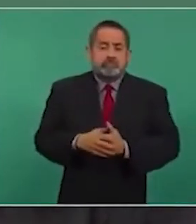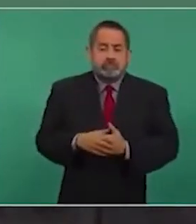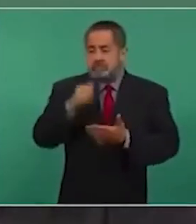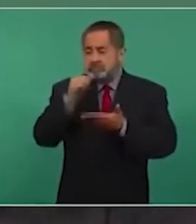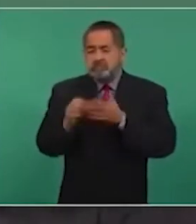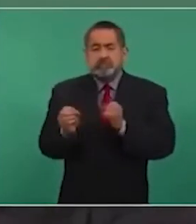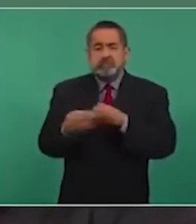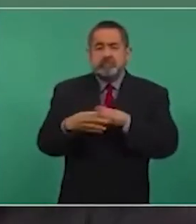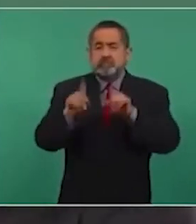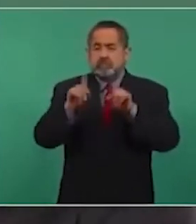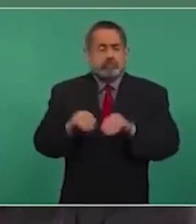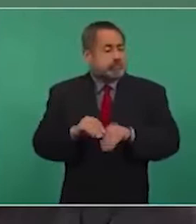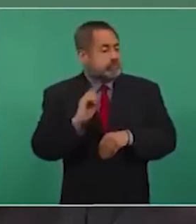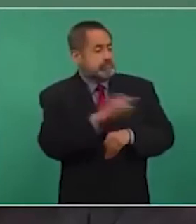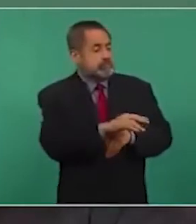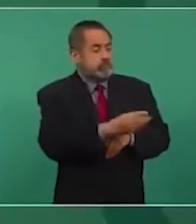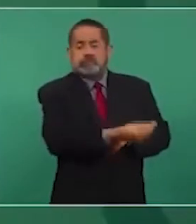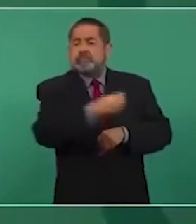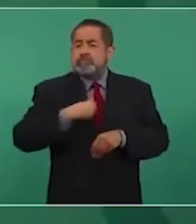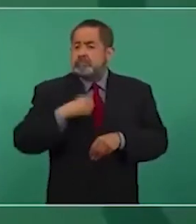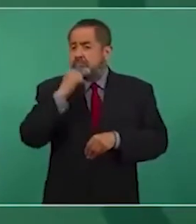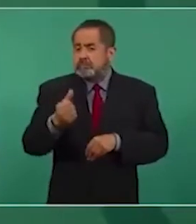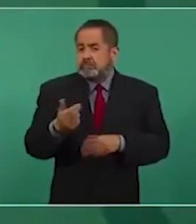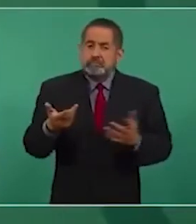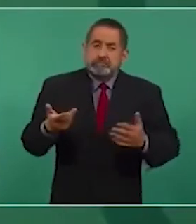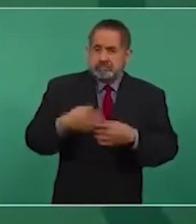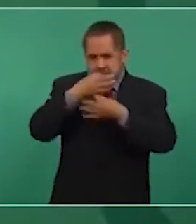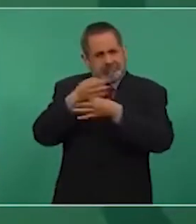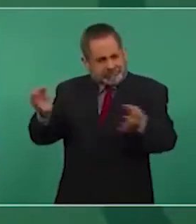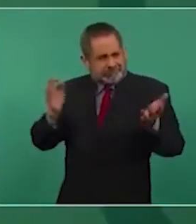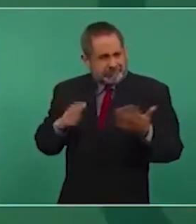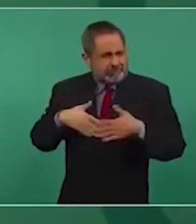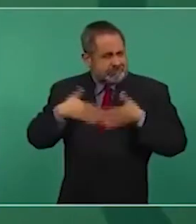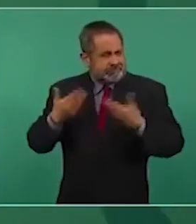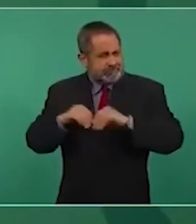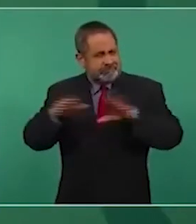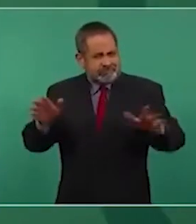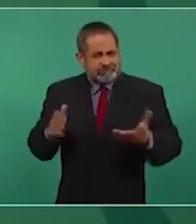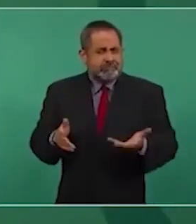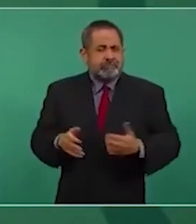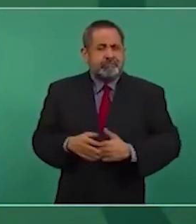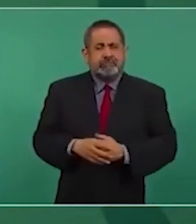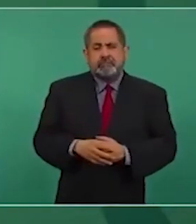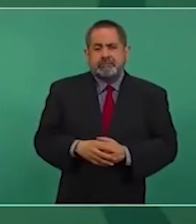oficio y fíjense que no me mandan lo que les estoy pidiendo.